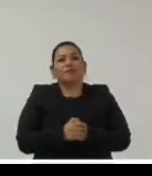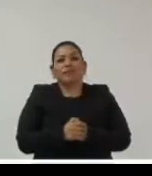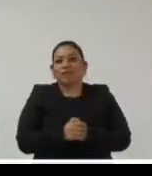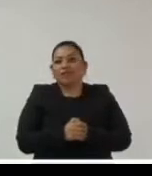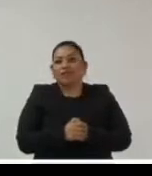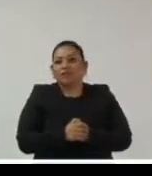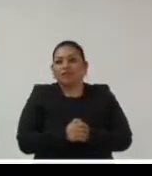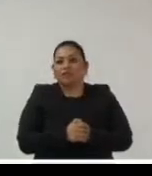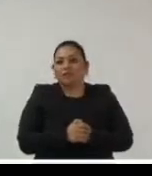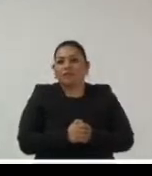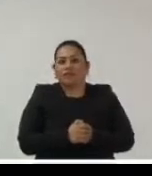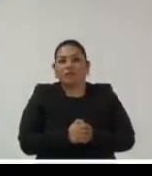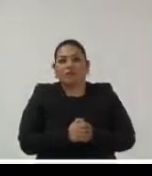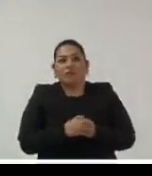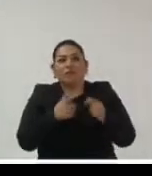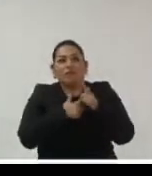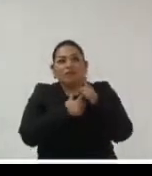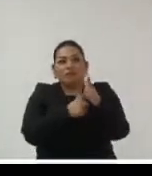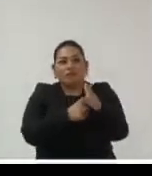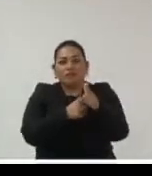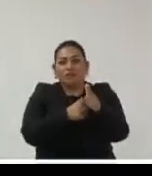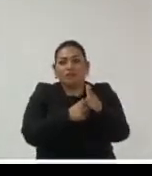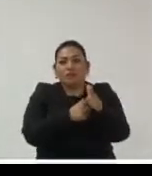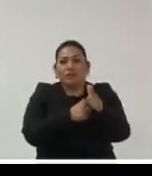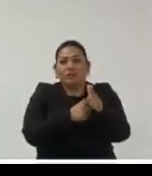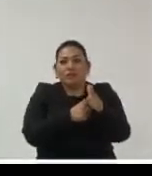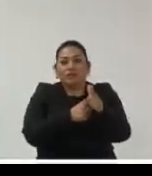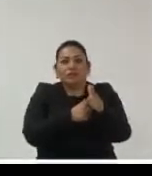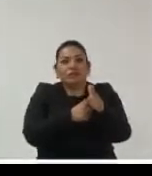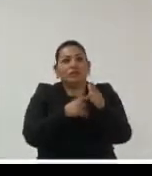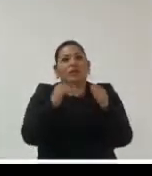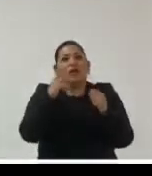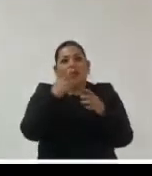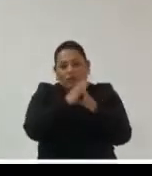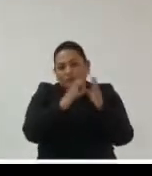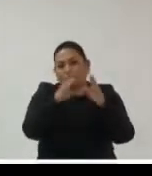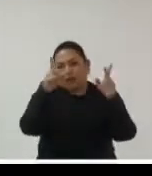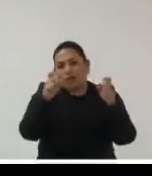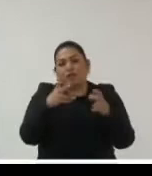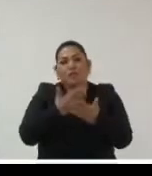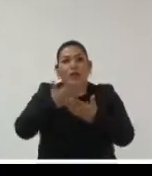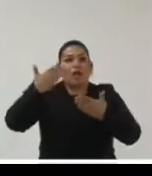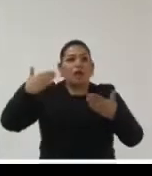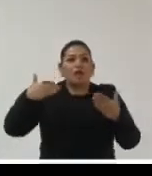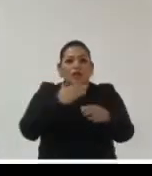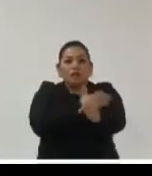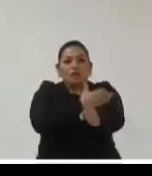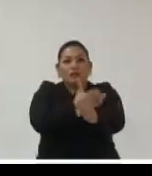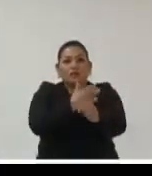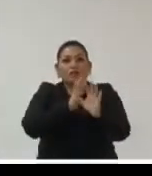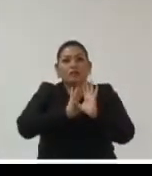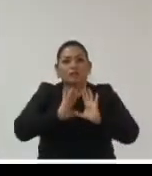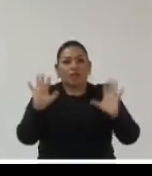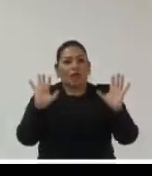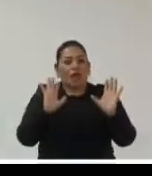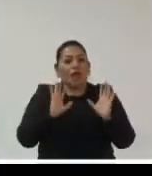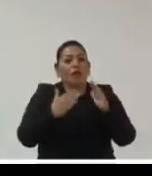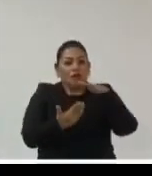finalmente tenemos que asumirlos porque las cosas como ya lo han mencionado mis anteriores colegas de mesa